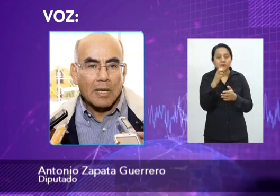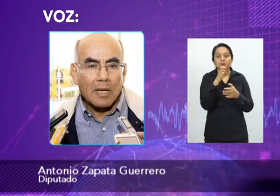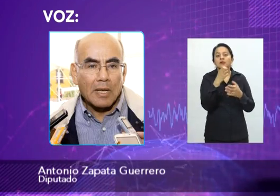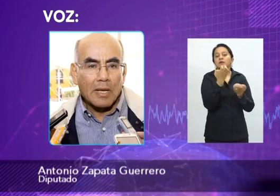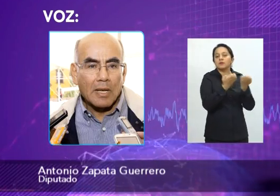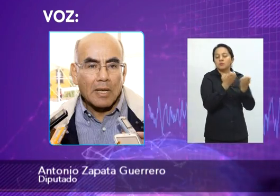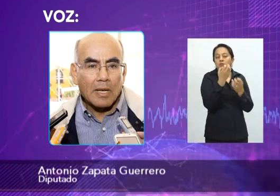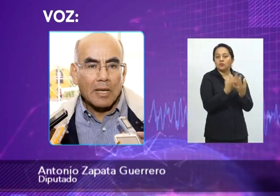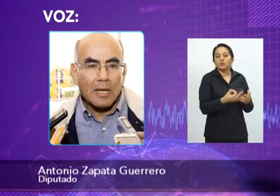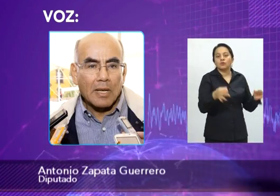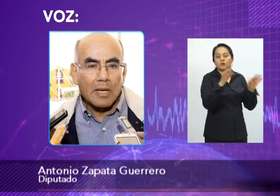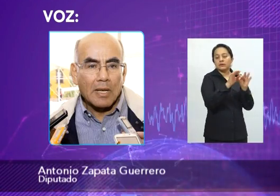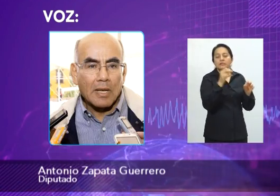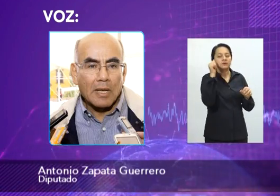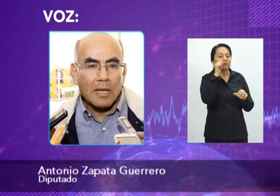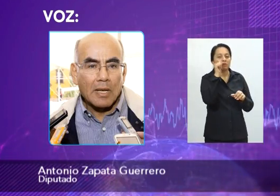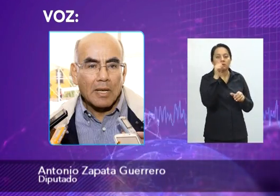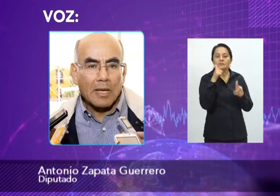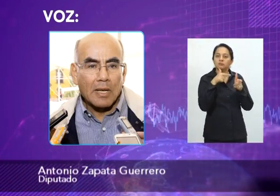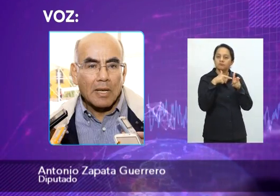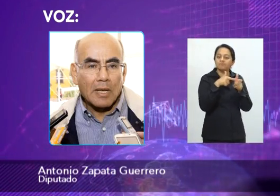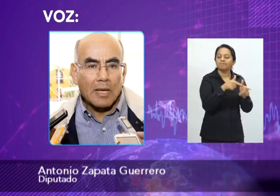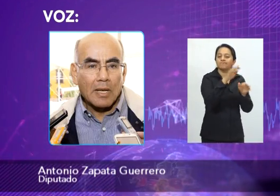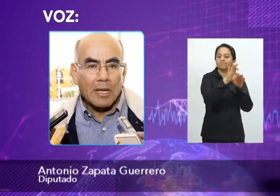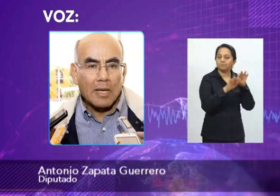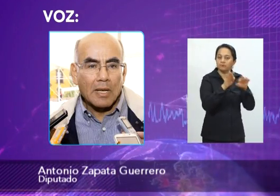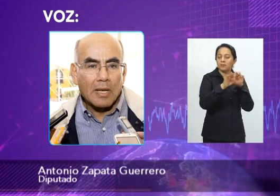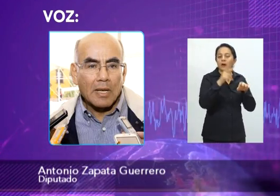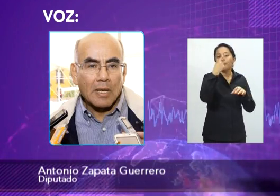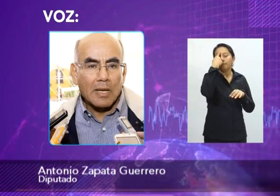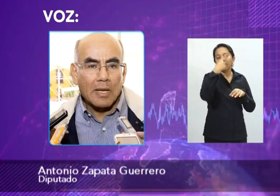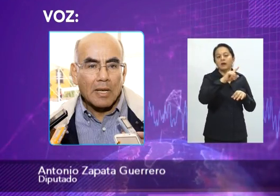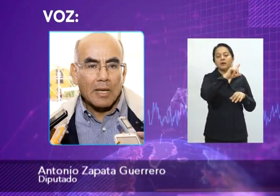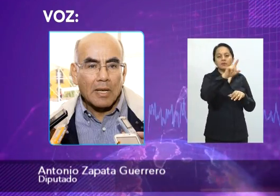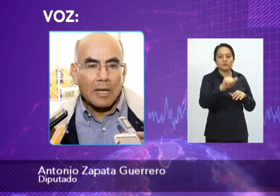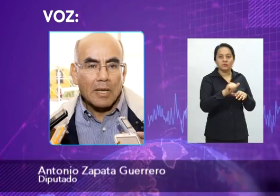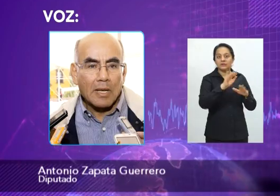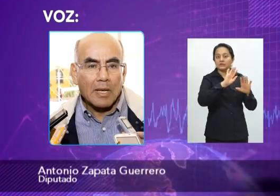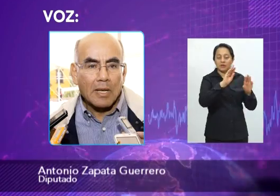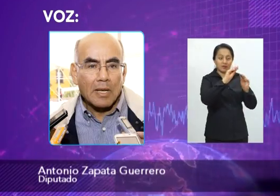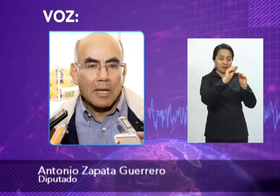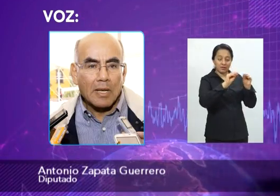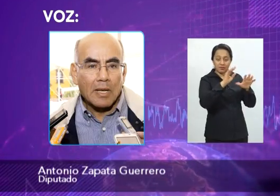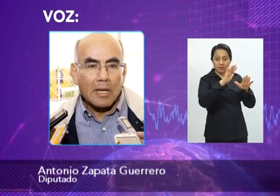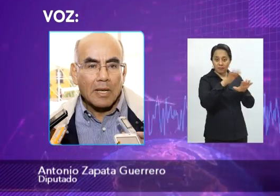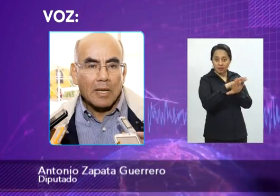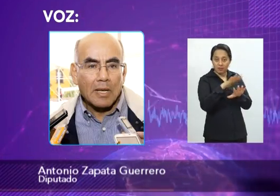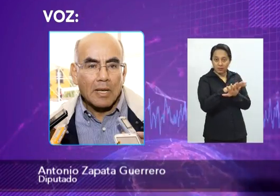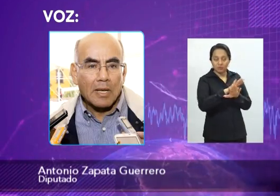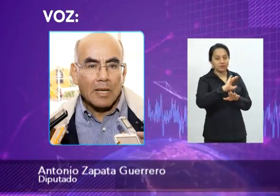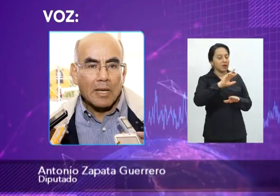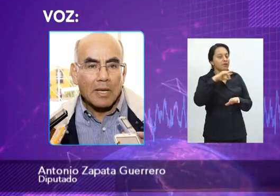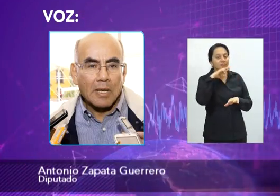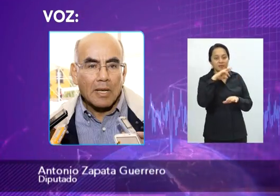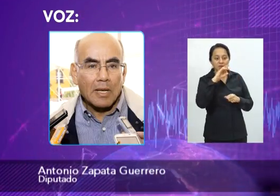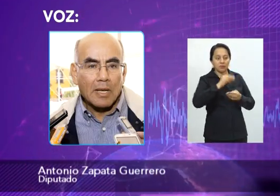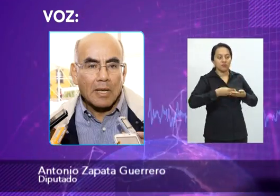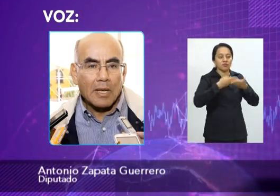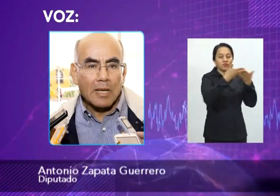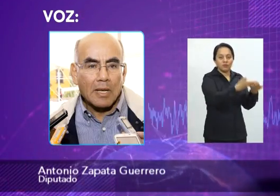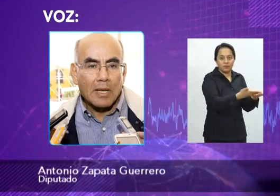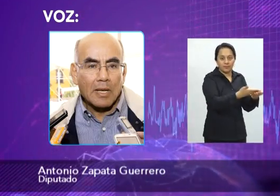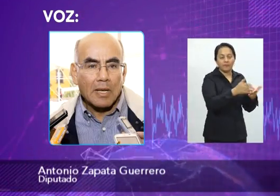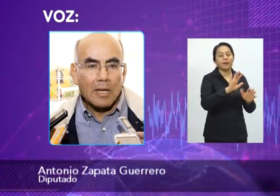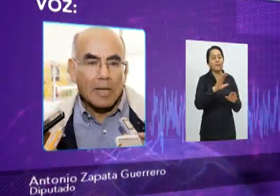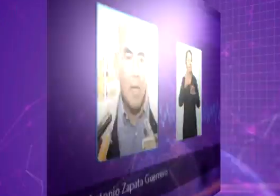y en donde estaremos trabajando de manera permanente para poder sacar esas modificaciones a